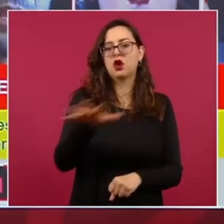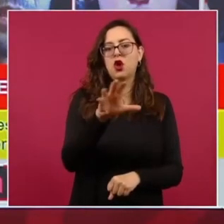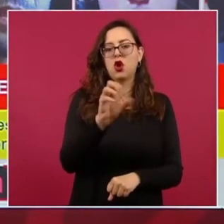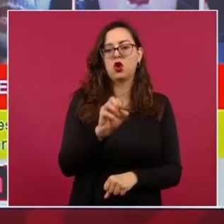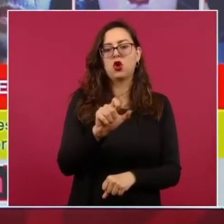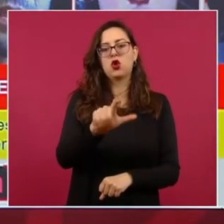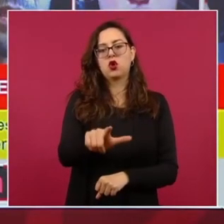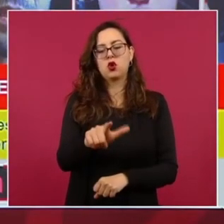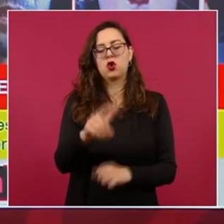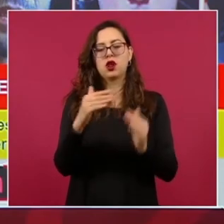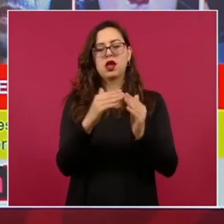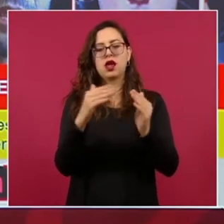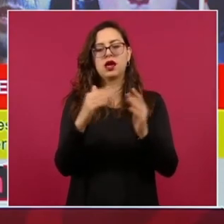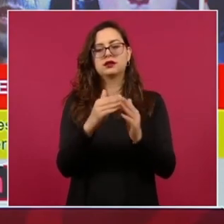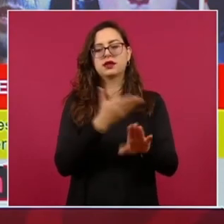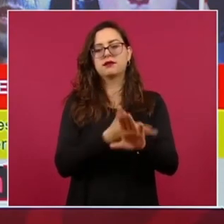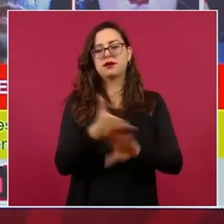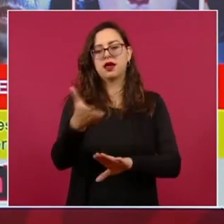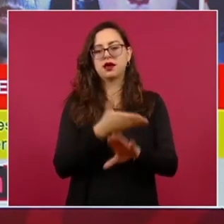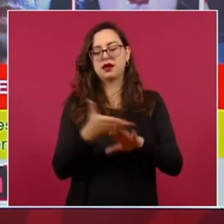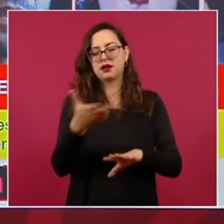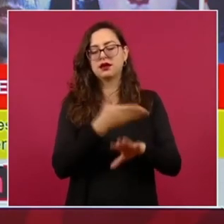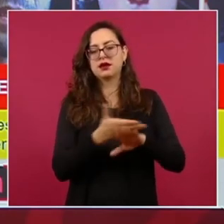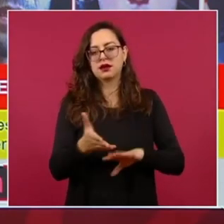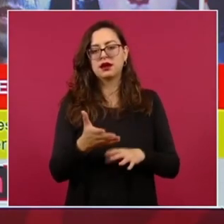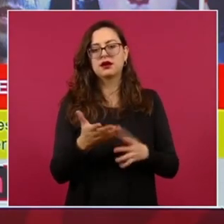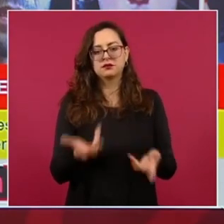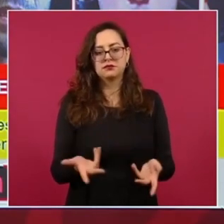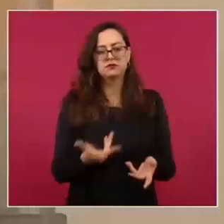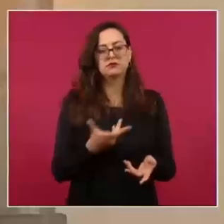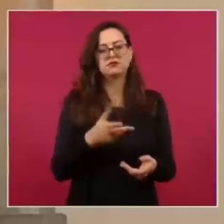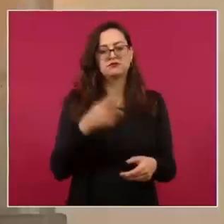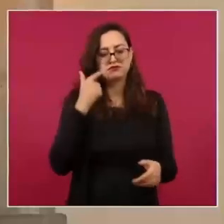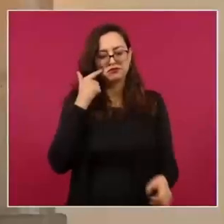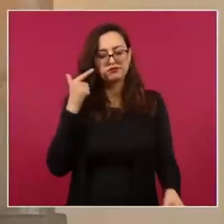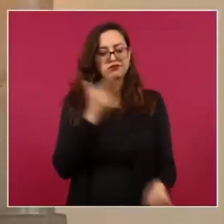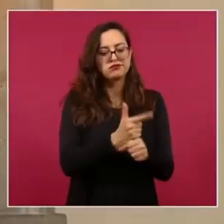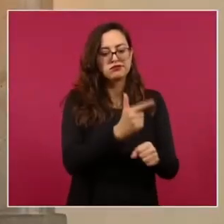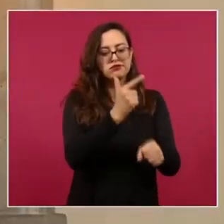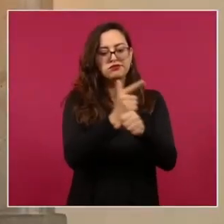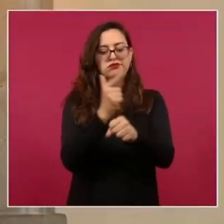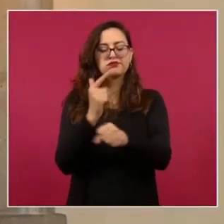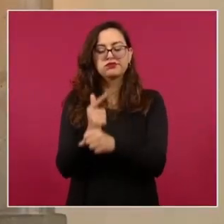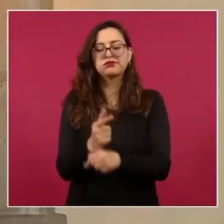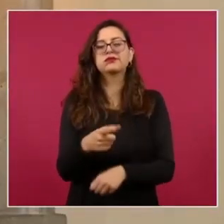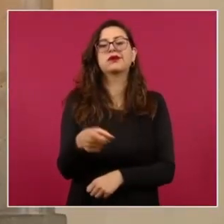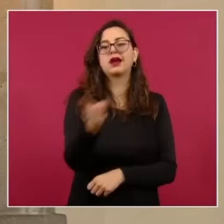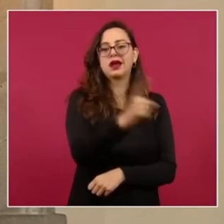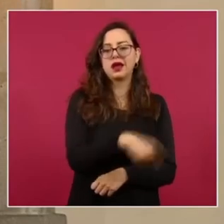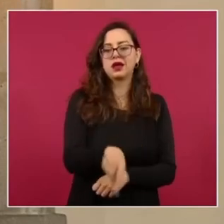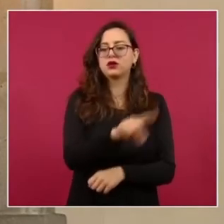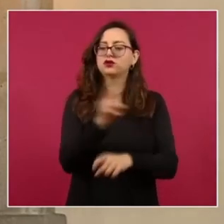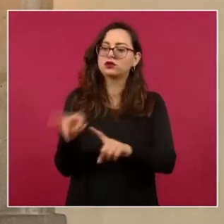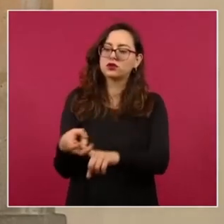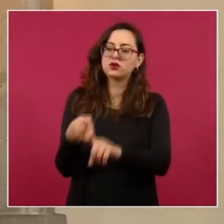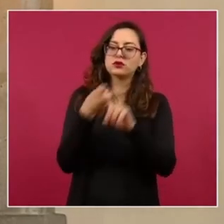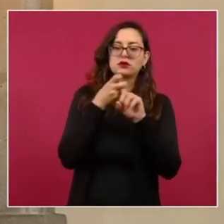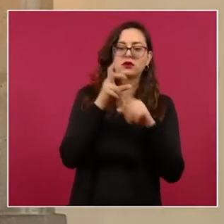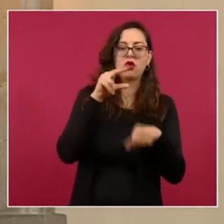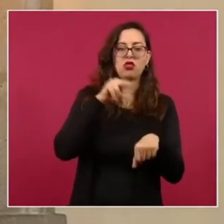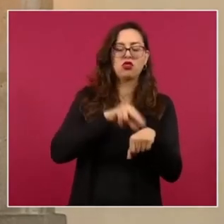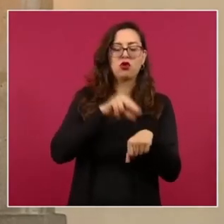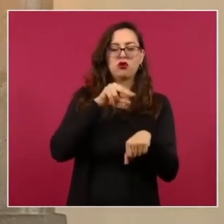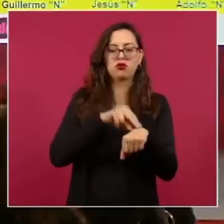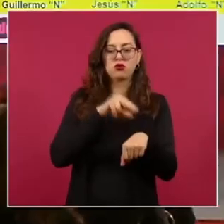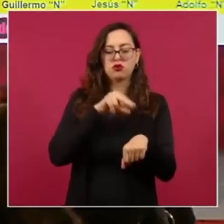Casablanca y son los responsables de desaparecer a un médico y a su asistente, quienes